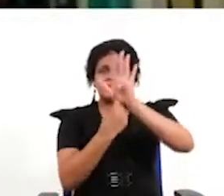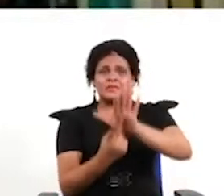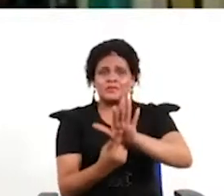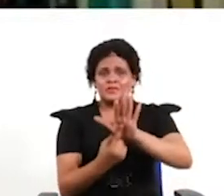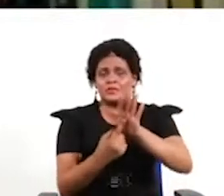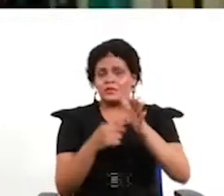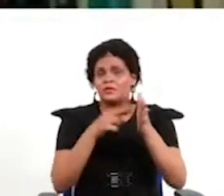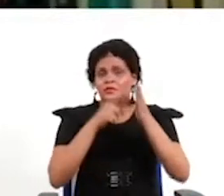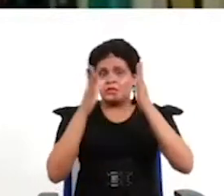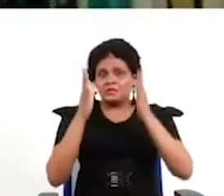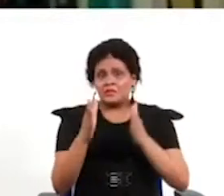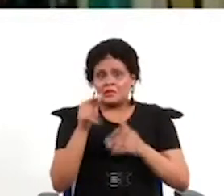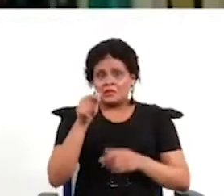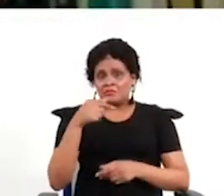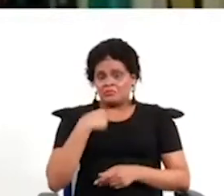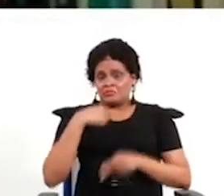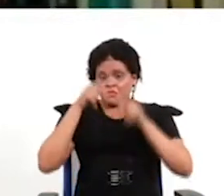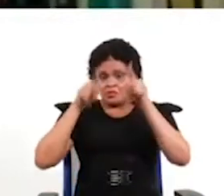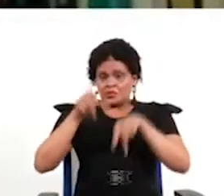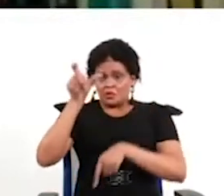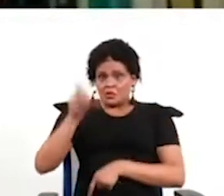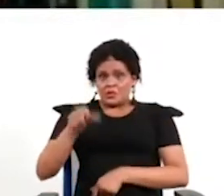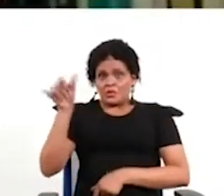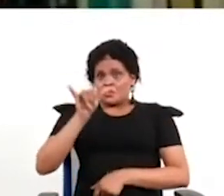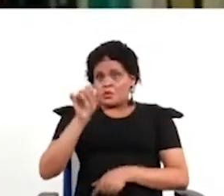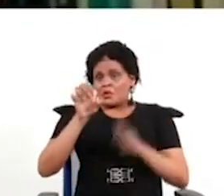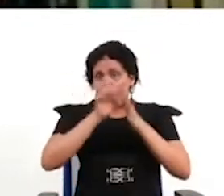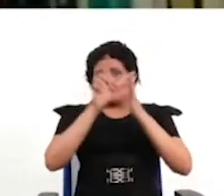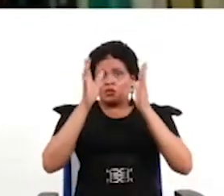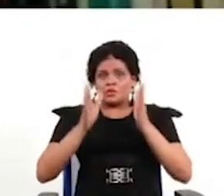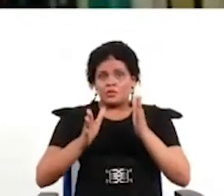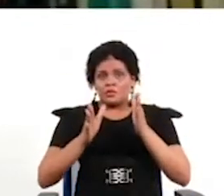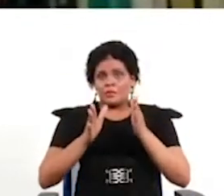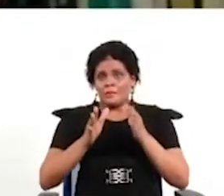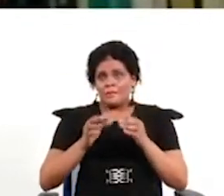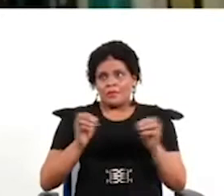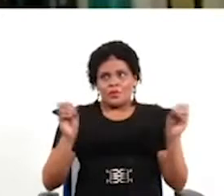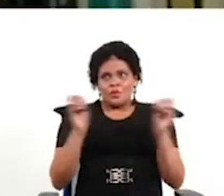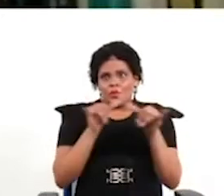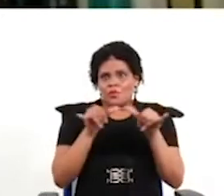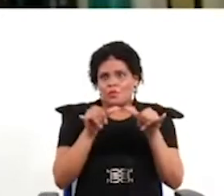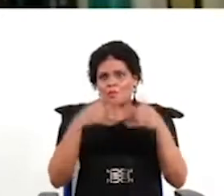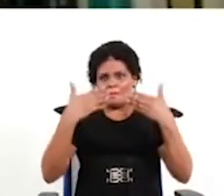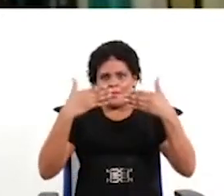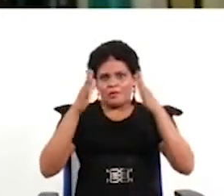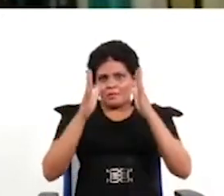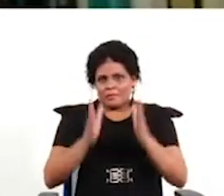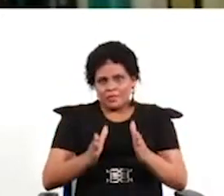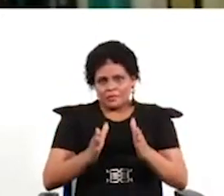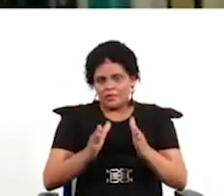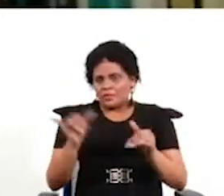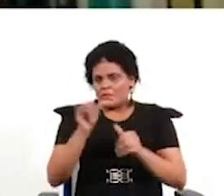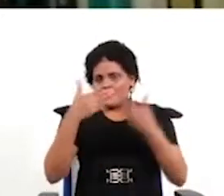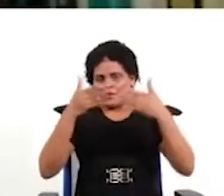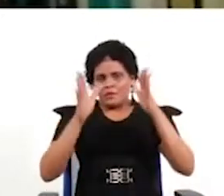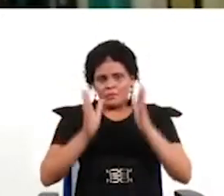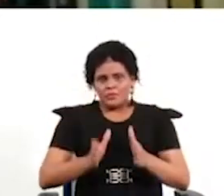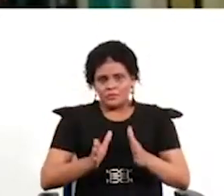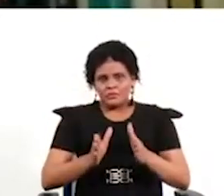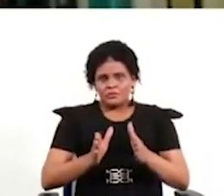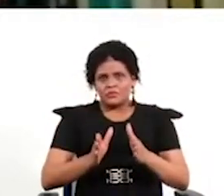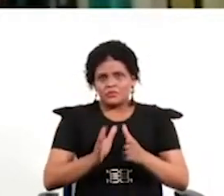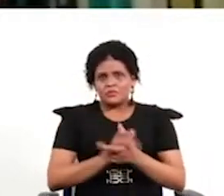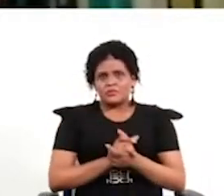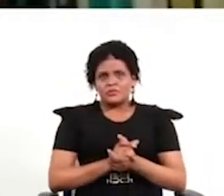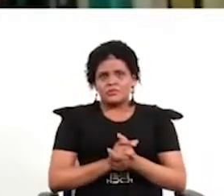ciudadanía por ejemplo en términos descriptivos se parece más que el parlamento actual panameño a la sociedad panameña pero